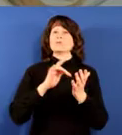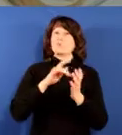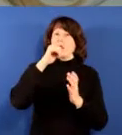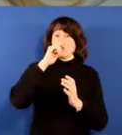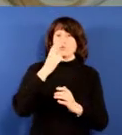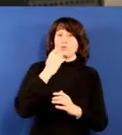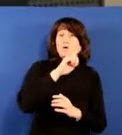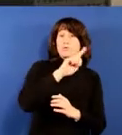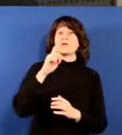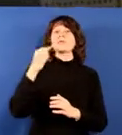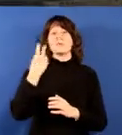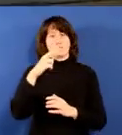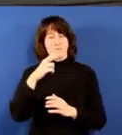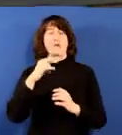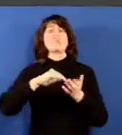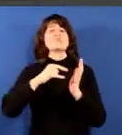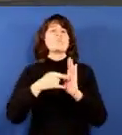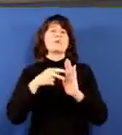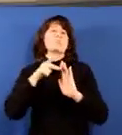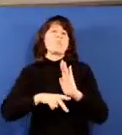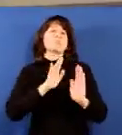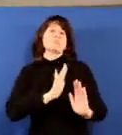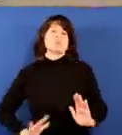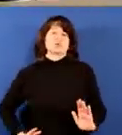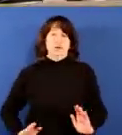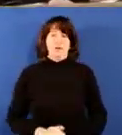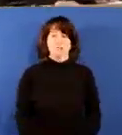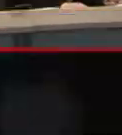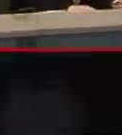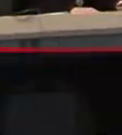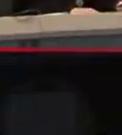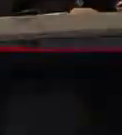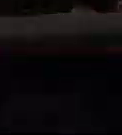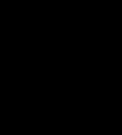carácter transitorio, se ha incluido para los ejercicios 2011 y 2012.